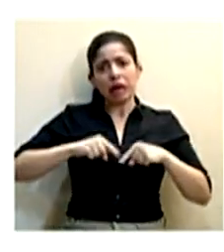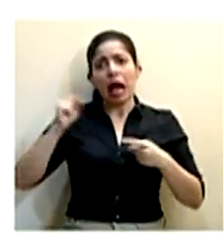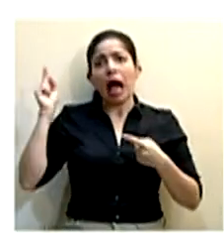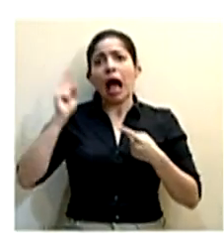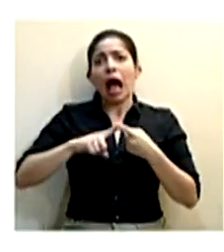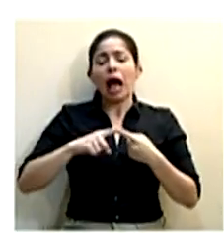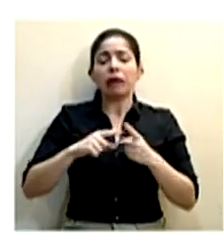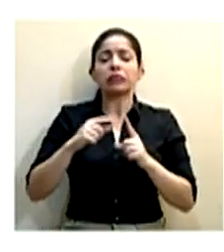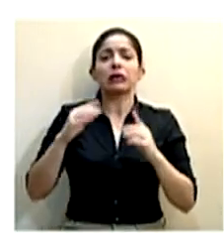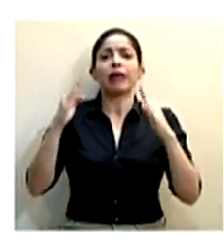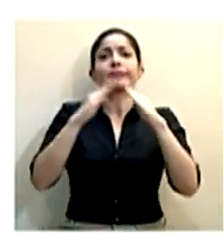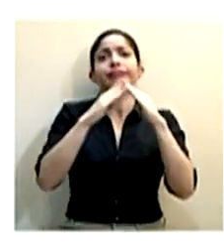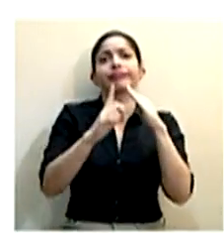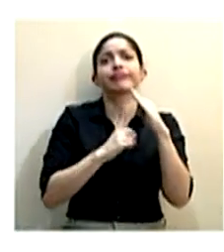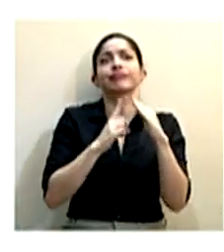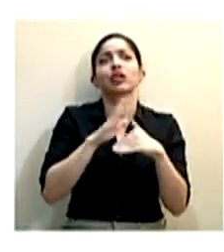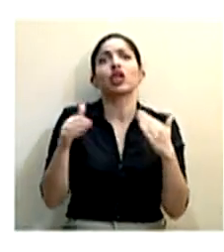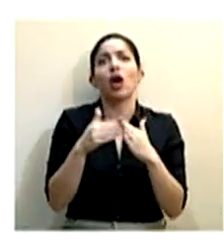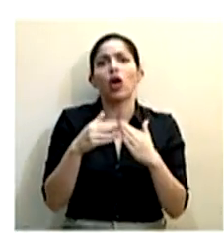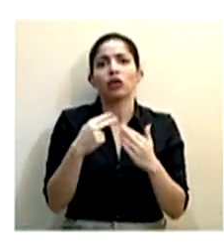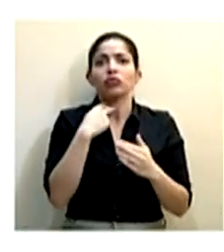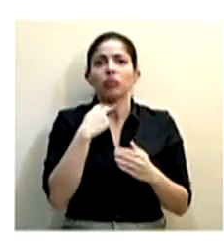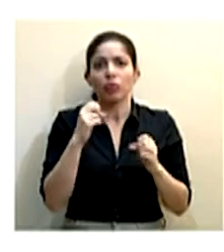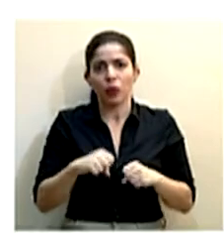a la cuarentena generalizada.